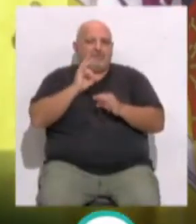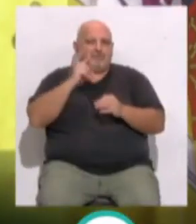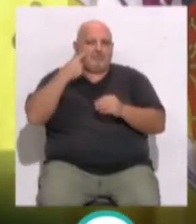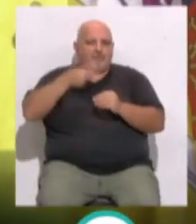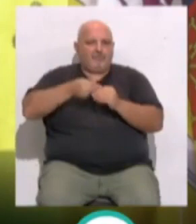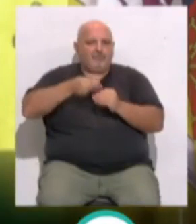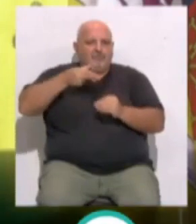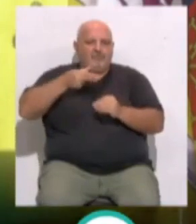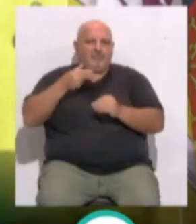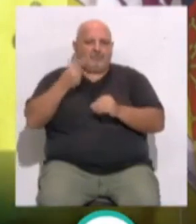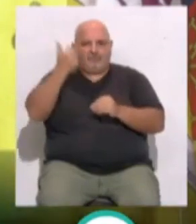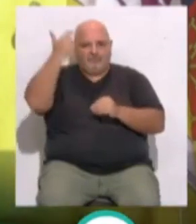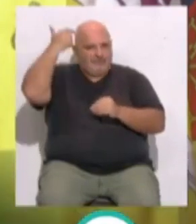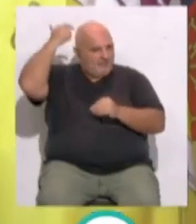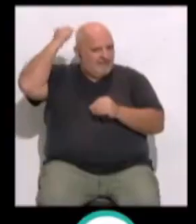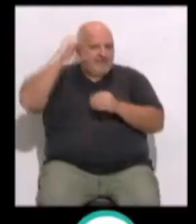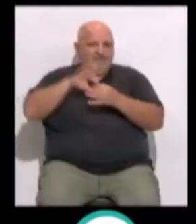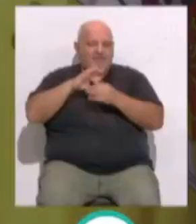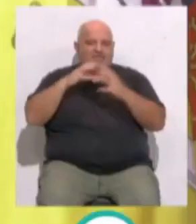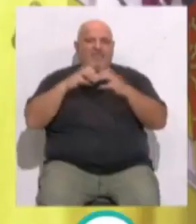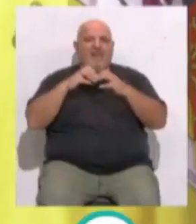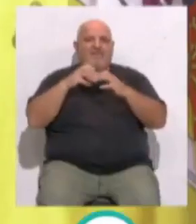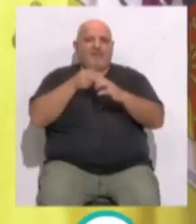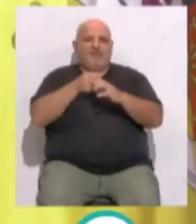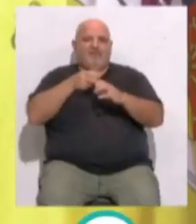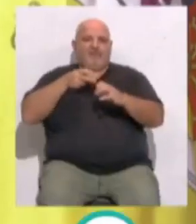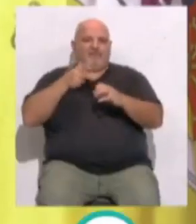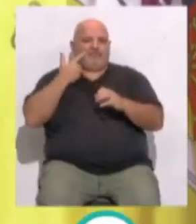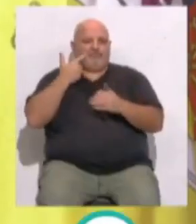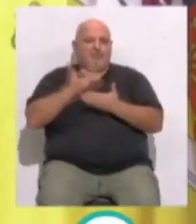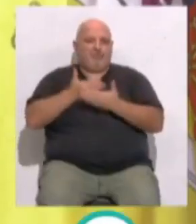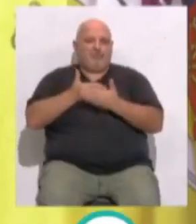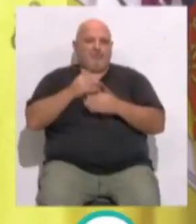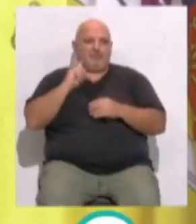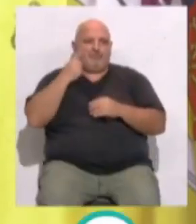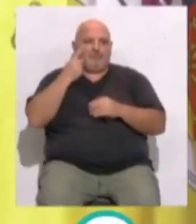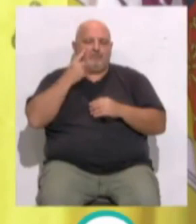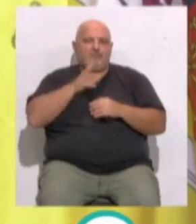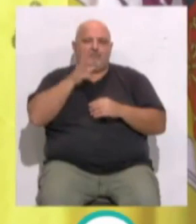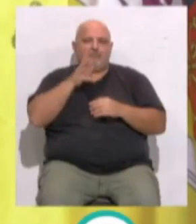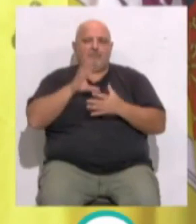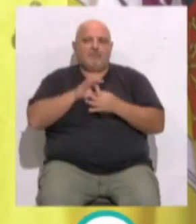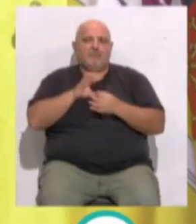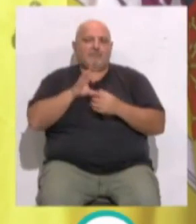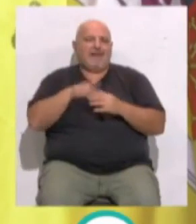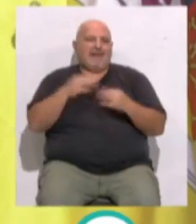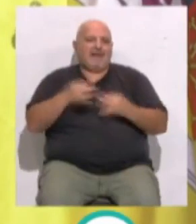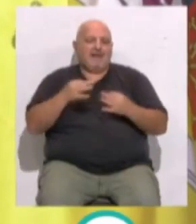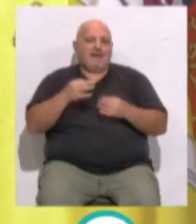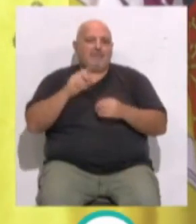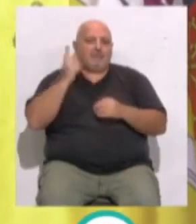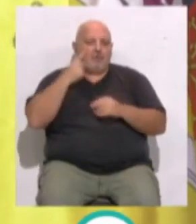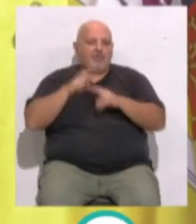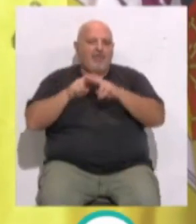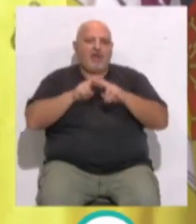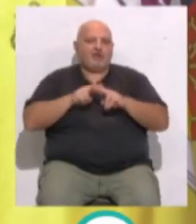Alzheimer en líquido de cefalorraquidio. Ya se está trabajando, pero queremos dar un paso cualitativo precisamente para diagnosticar